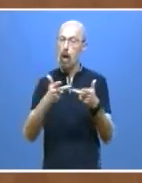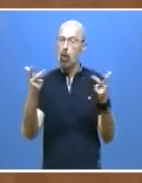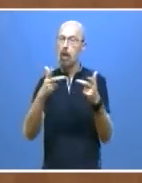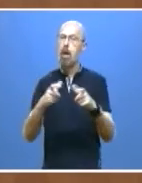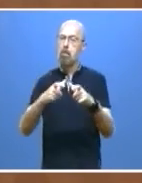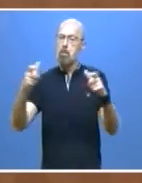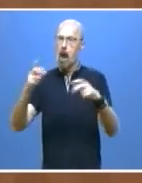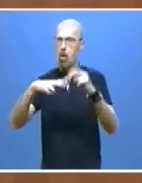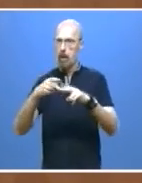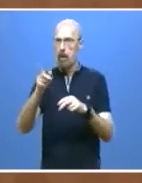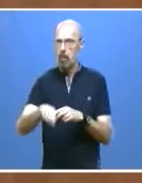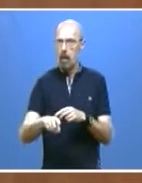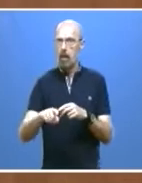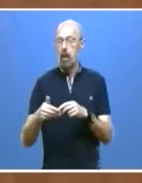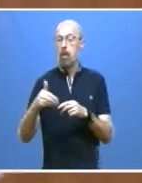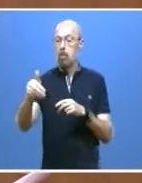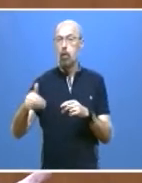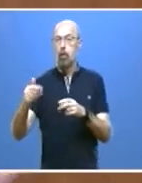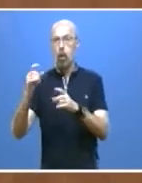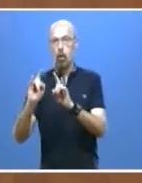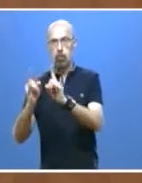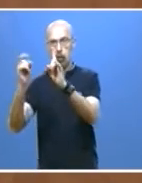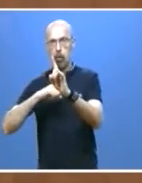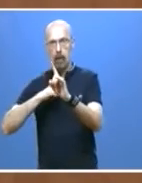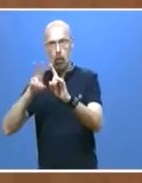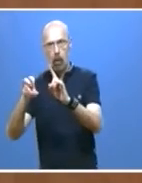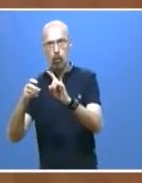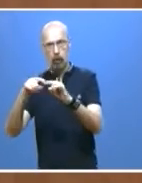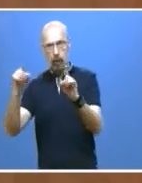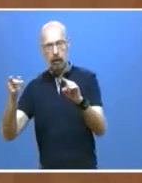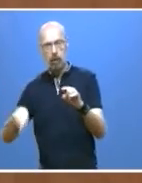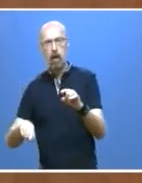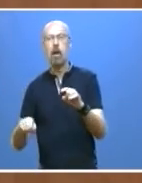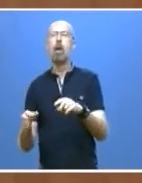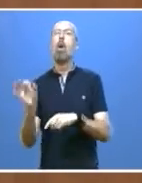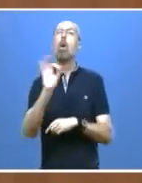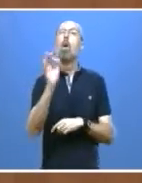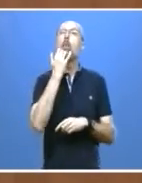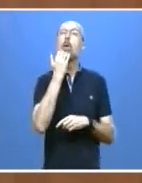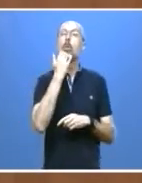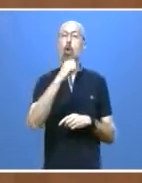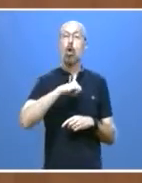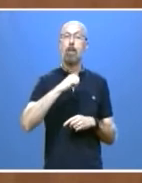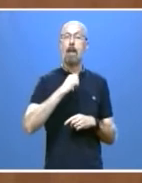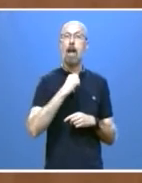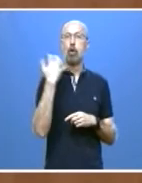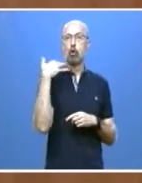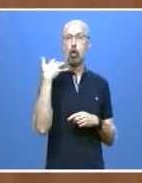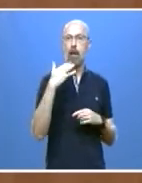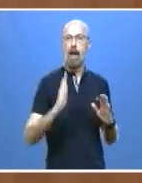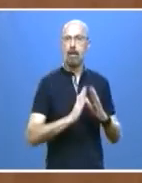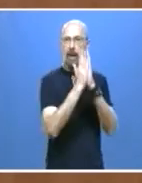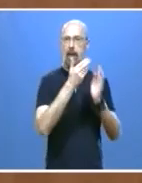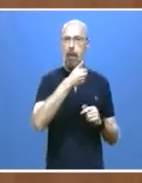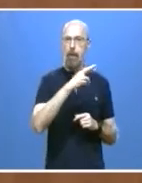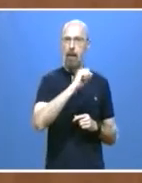infraestructura hospitalaria. Hemos retomado la ampliación y la reforma del Hospital de Santa Bárbara en Soria, la licitación